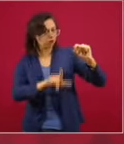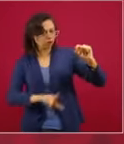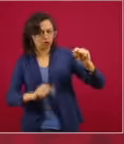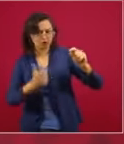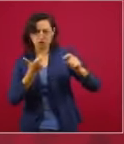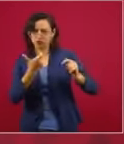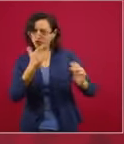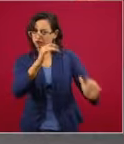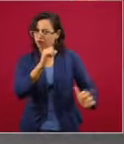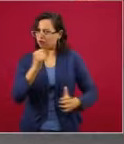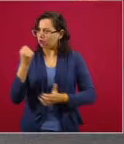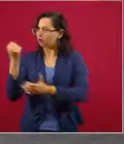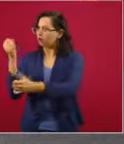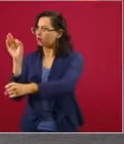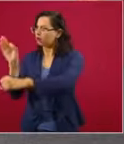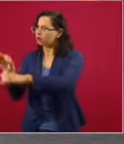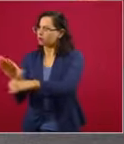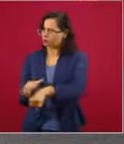es de todos?